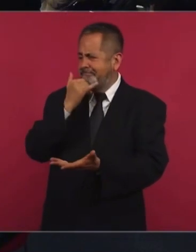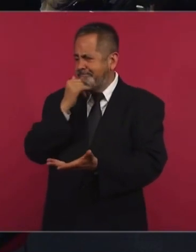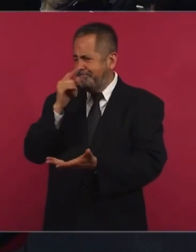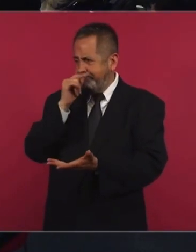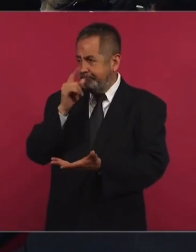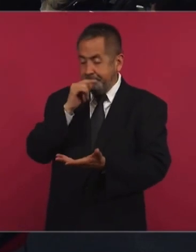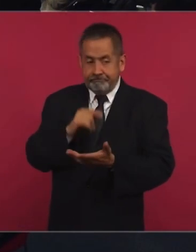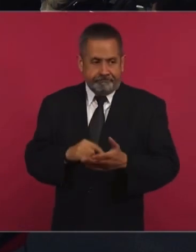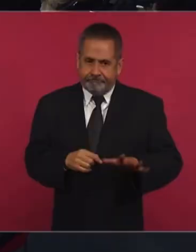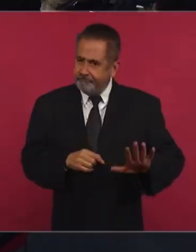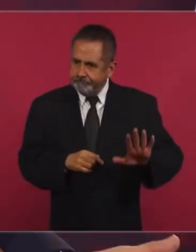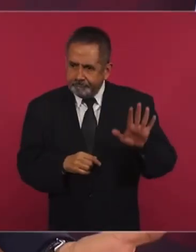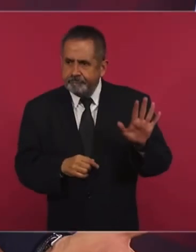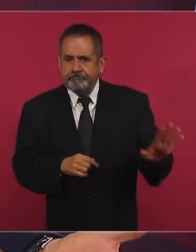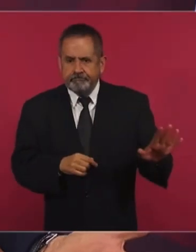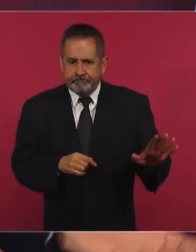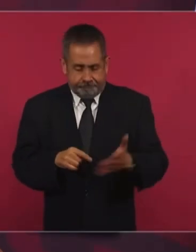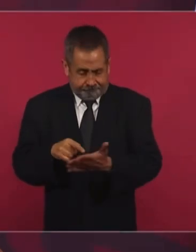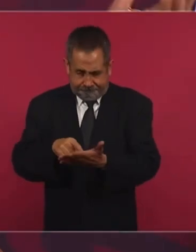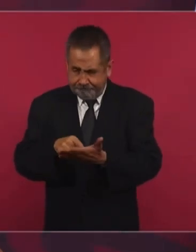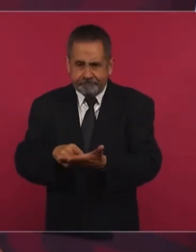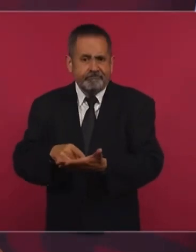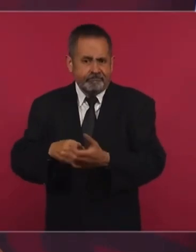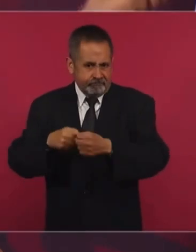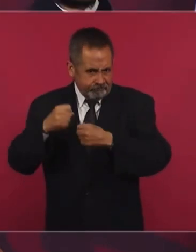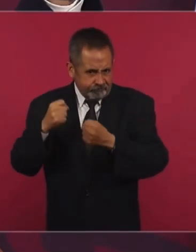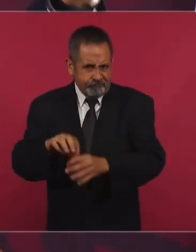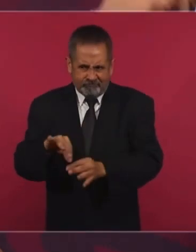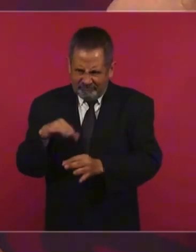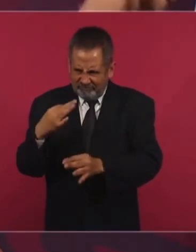tan sólidas que